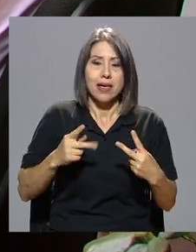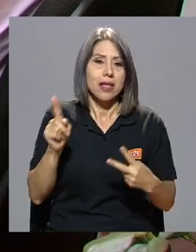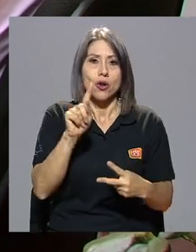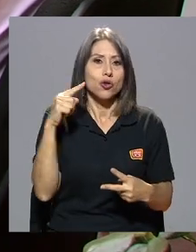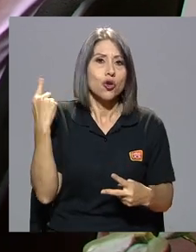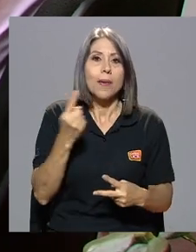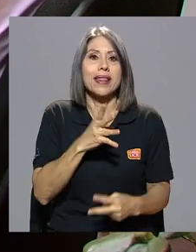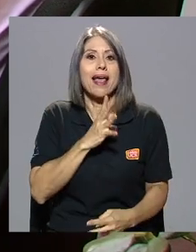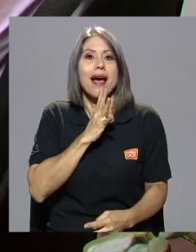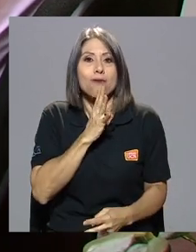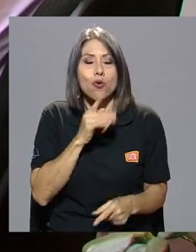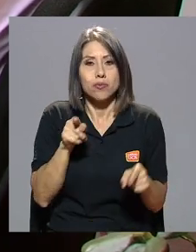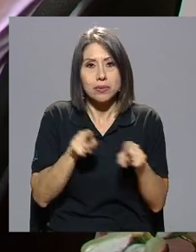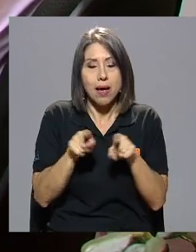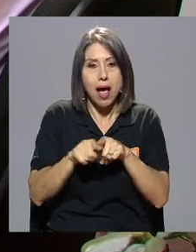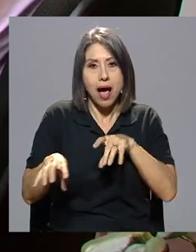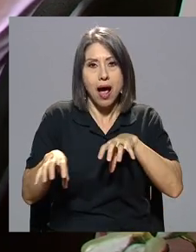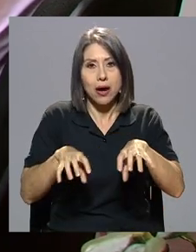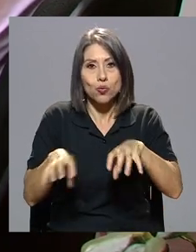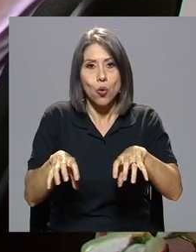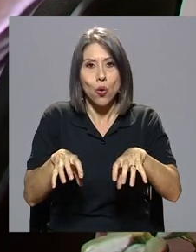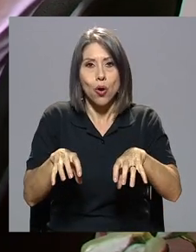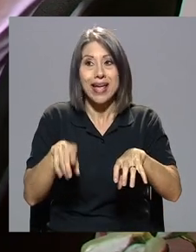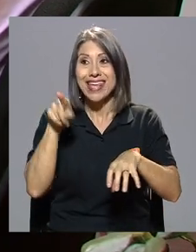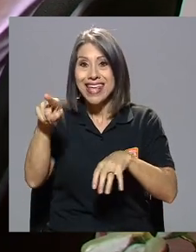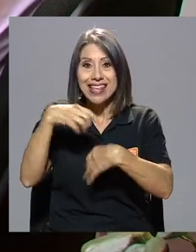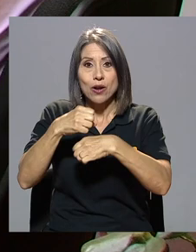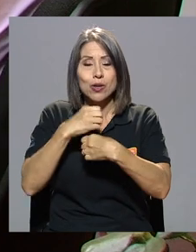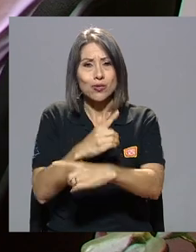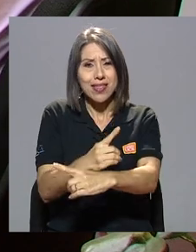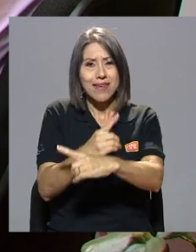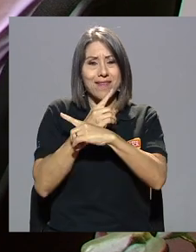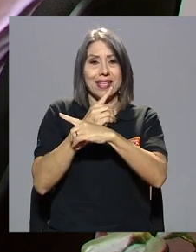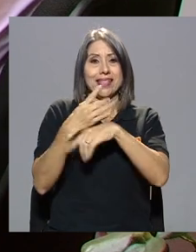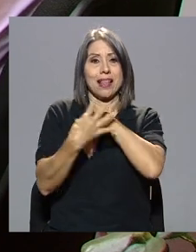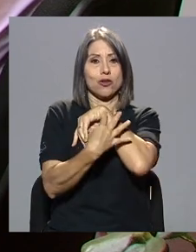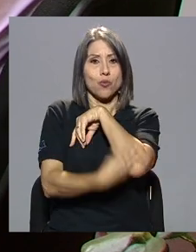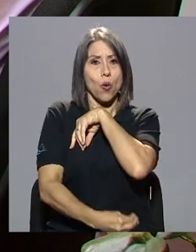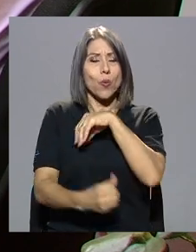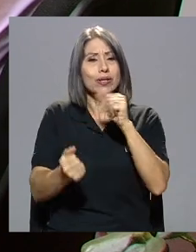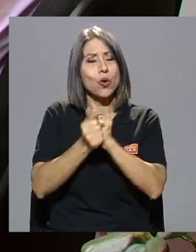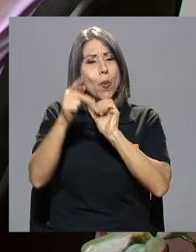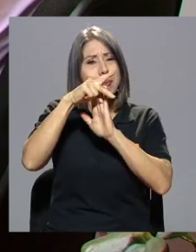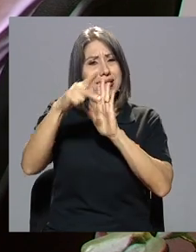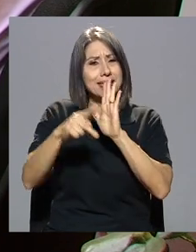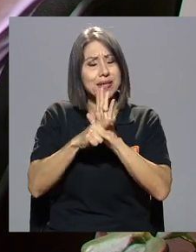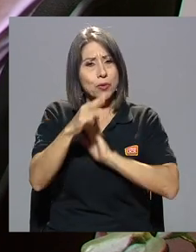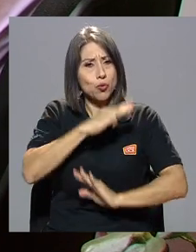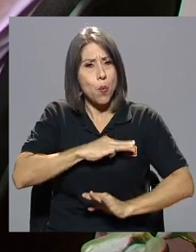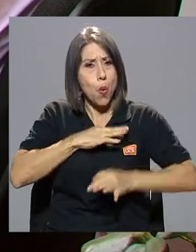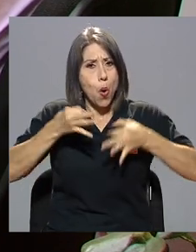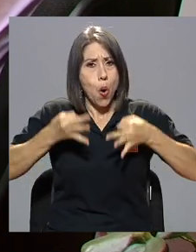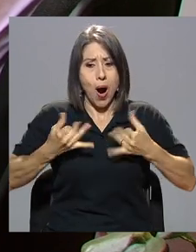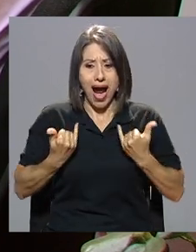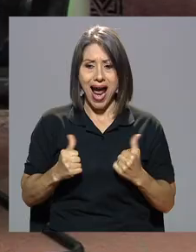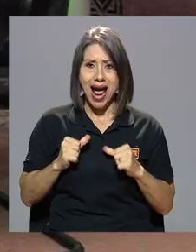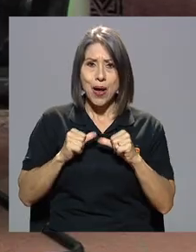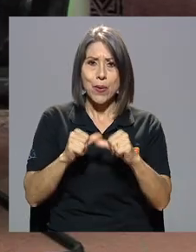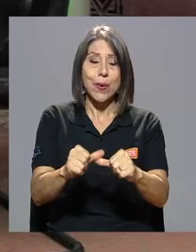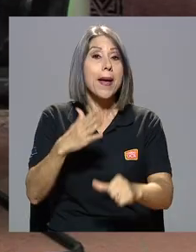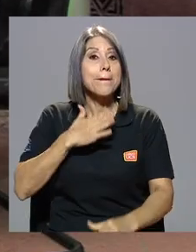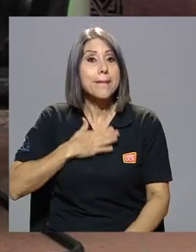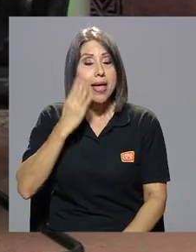y que no solo habló, sino que actuó. Y lo hizo en defensa de los pobres y de principios morales que son vigentes.